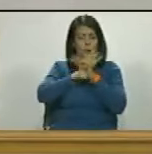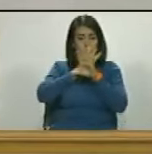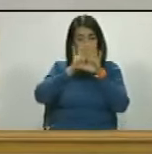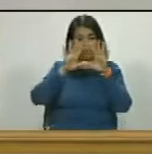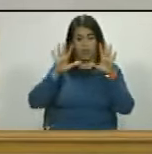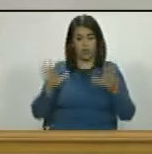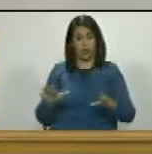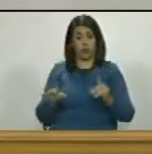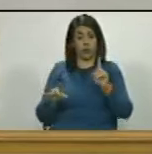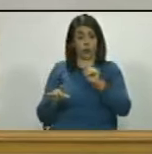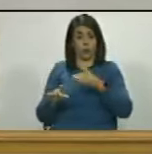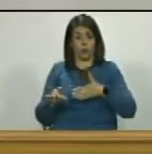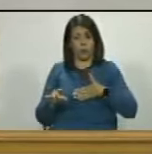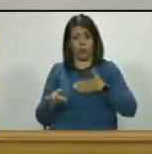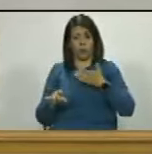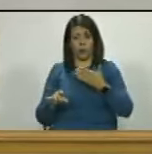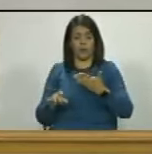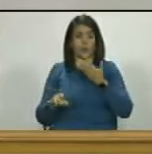no se puede